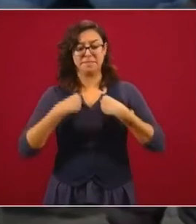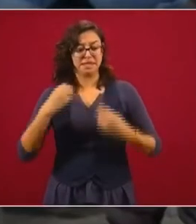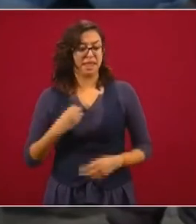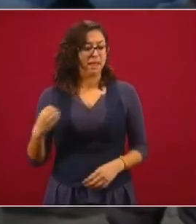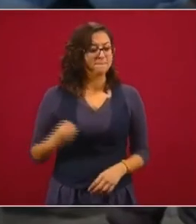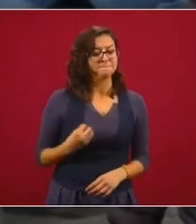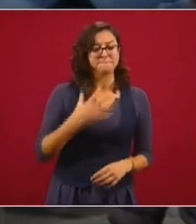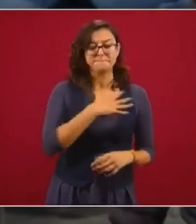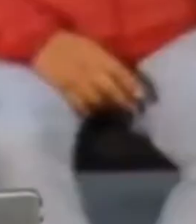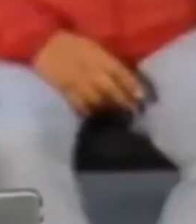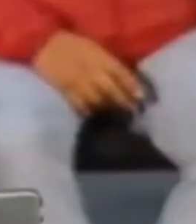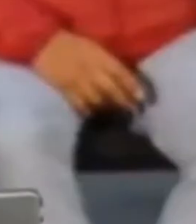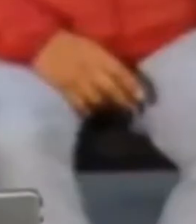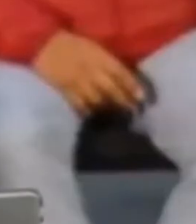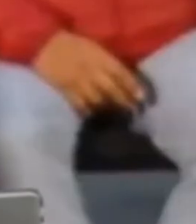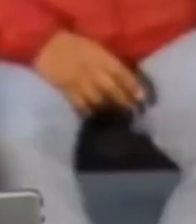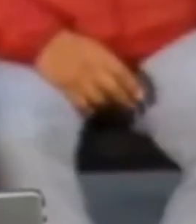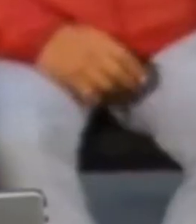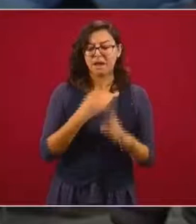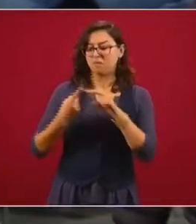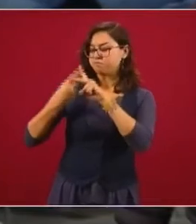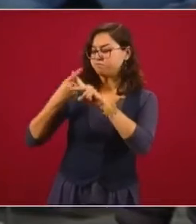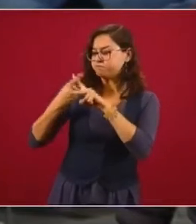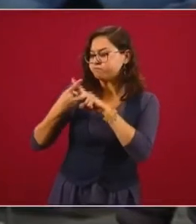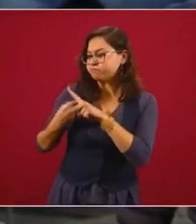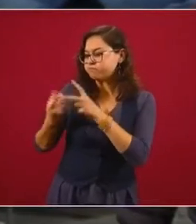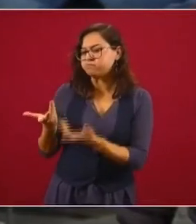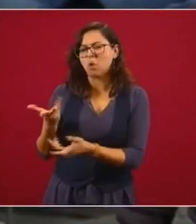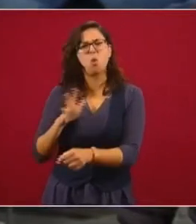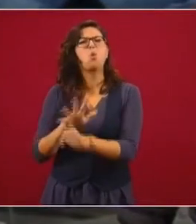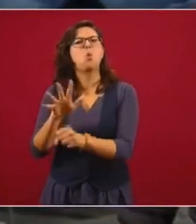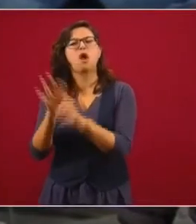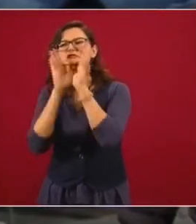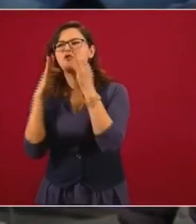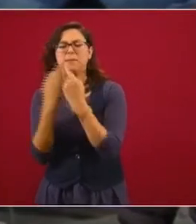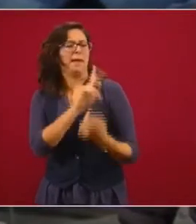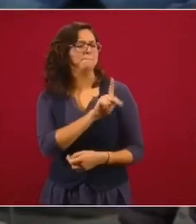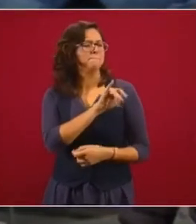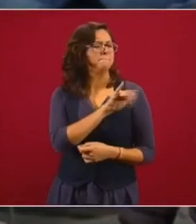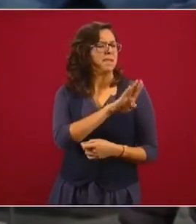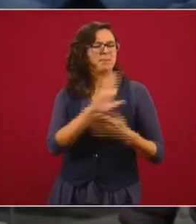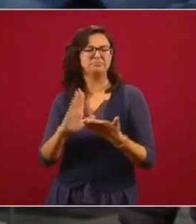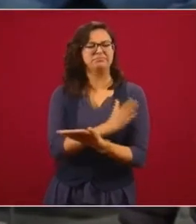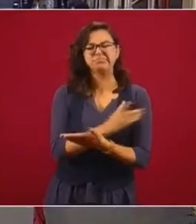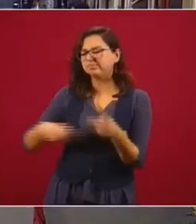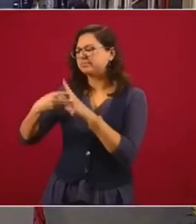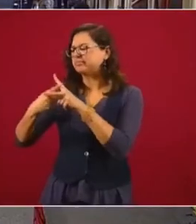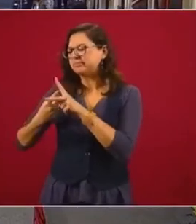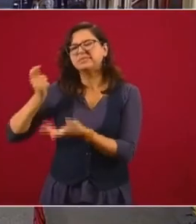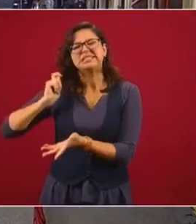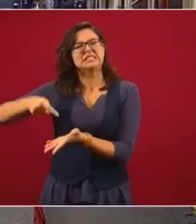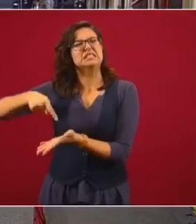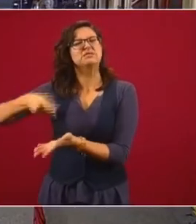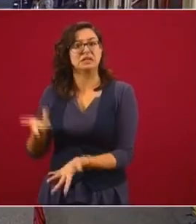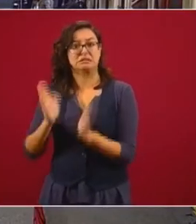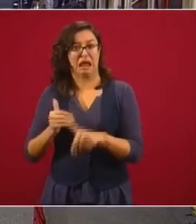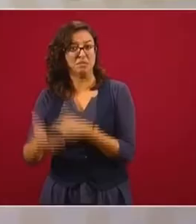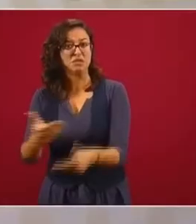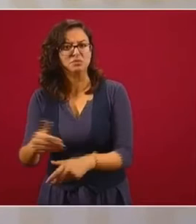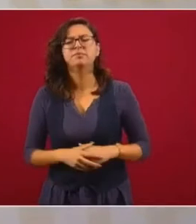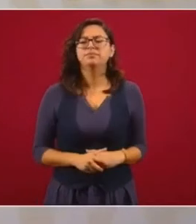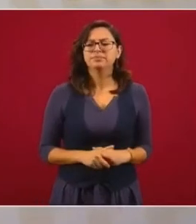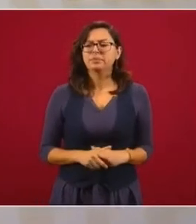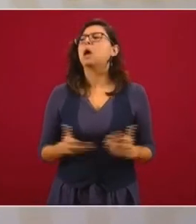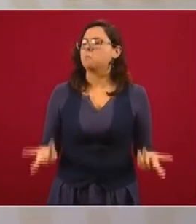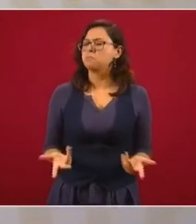sustituir al PIB, si tiene algún avance sobre este tema. Sí, se está avanzando, están trabajando, hay un equipo.